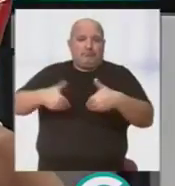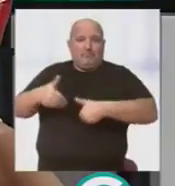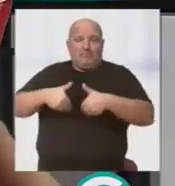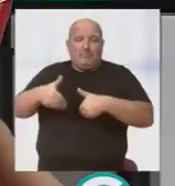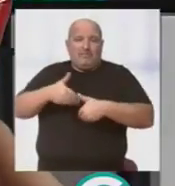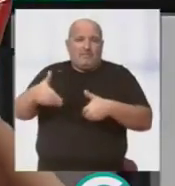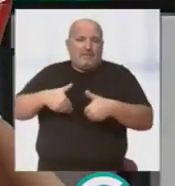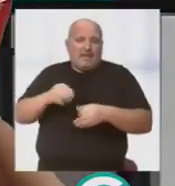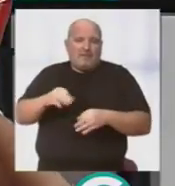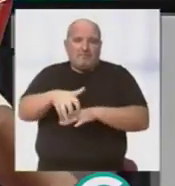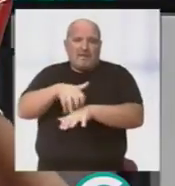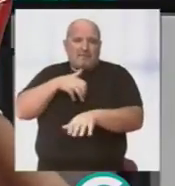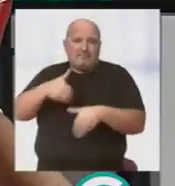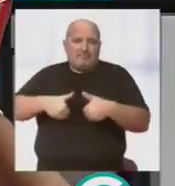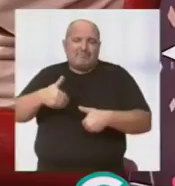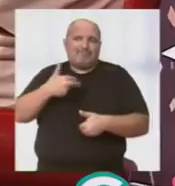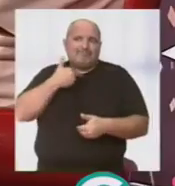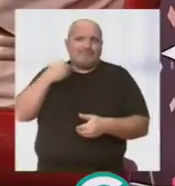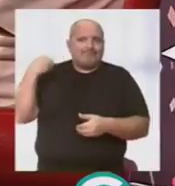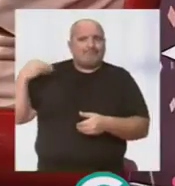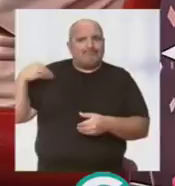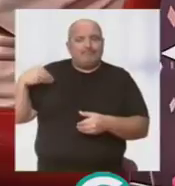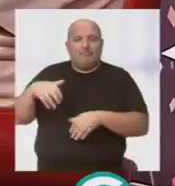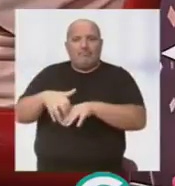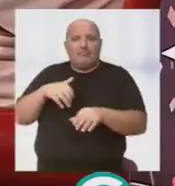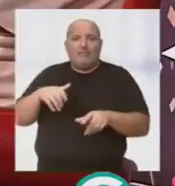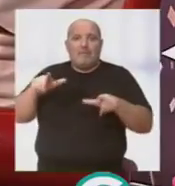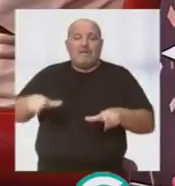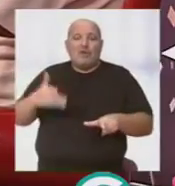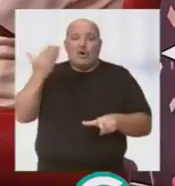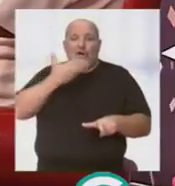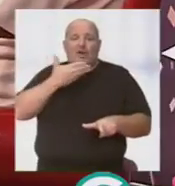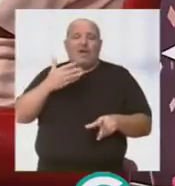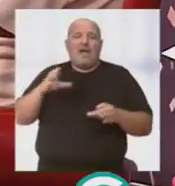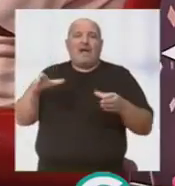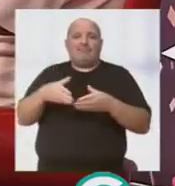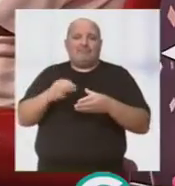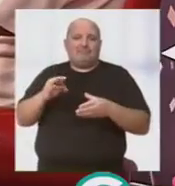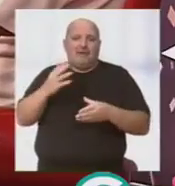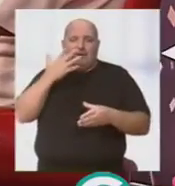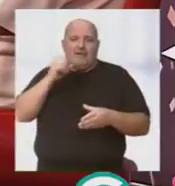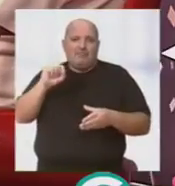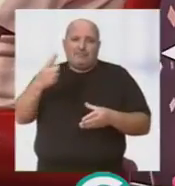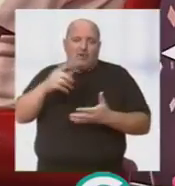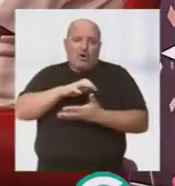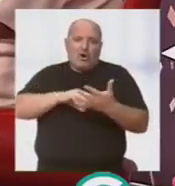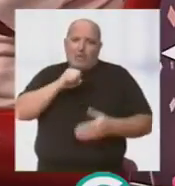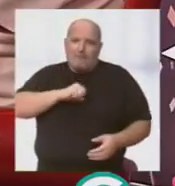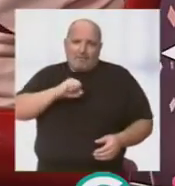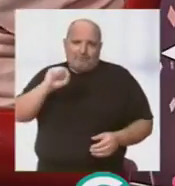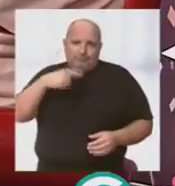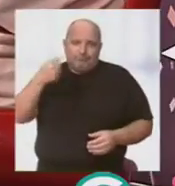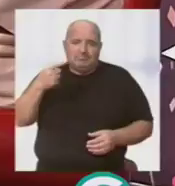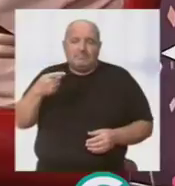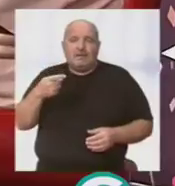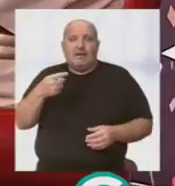el público que asiste mayoritariamente al patio de nuestro colegio, son agrupaciones. Es copla. Copla, lo primero